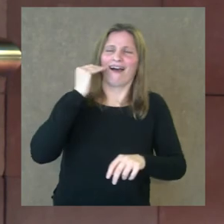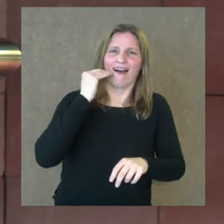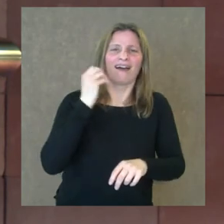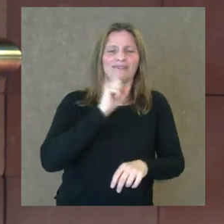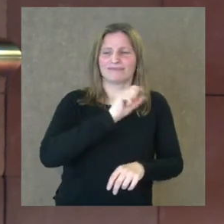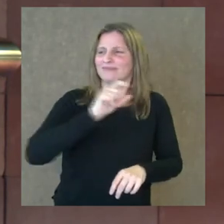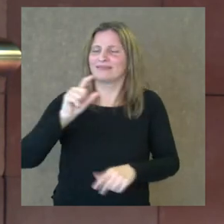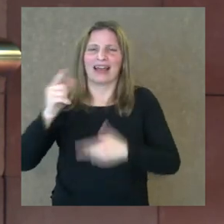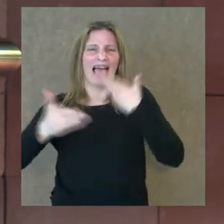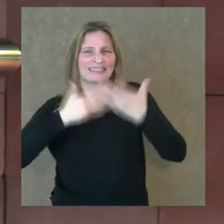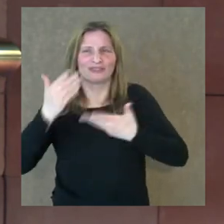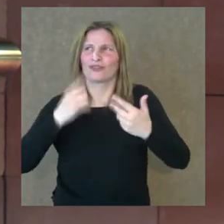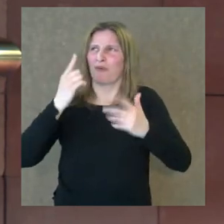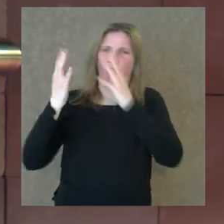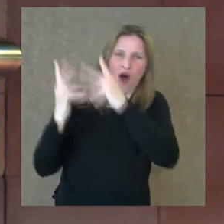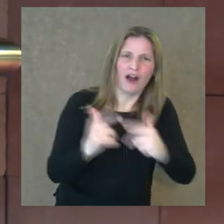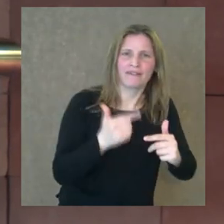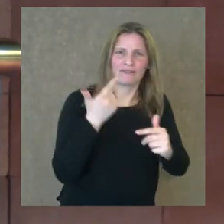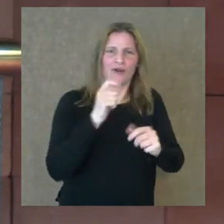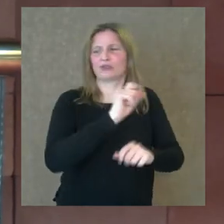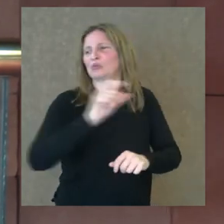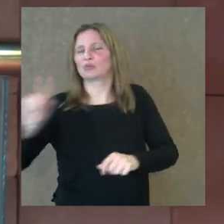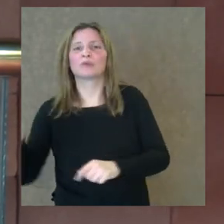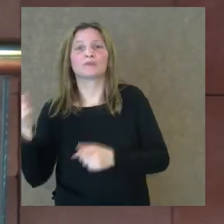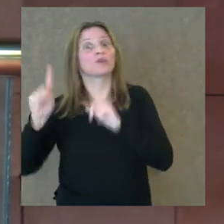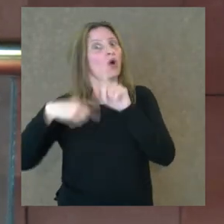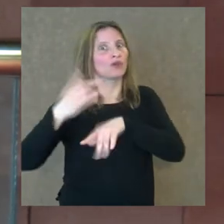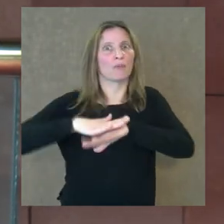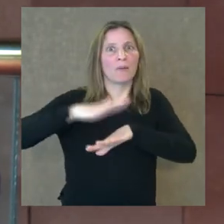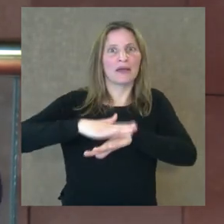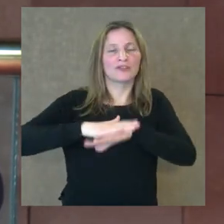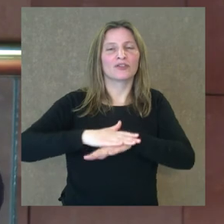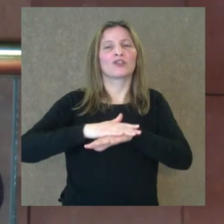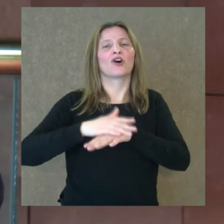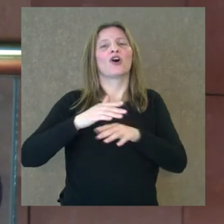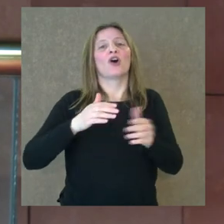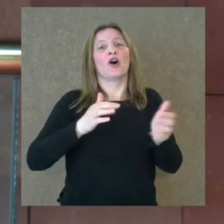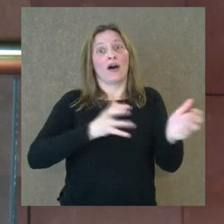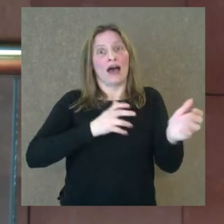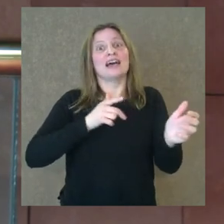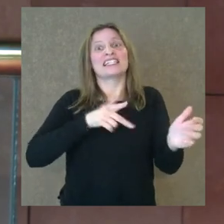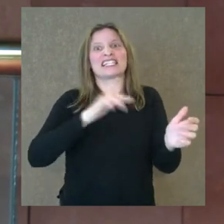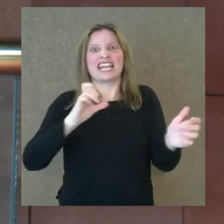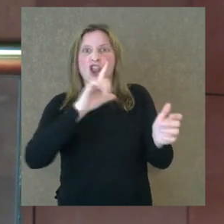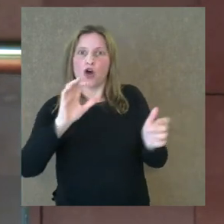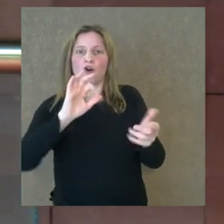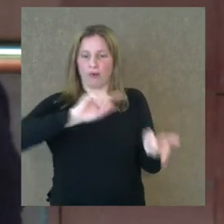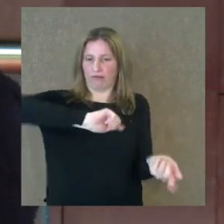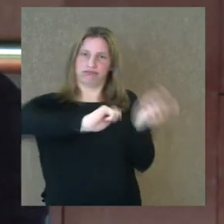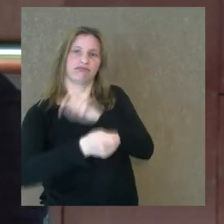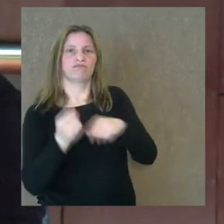canción por separado, y bueno, en otro momento los chelos van a transformarse en cañones.